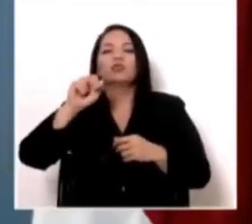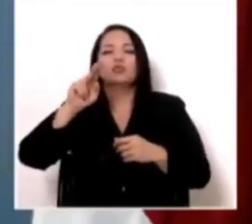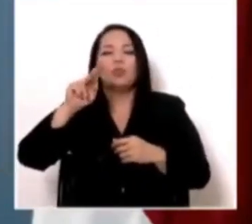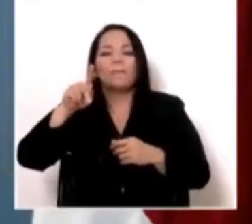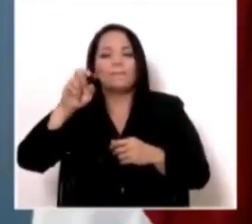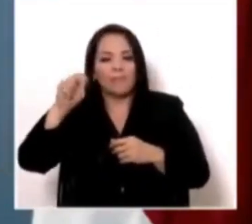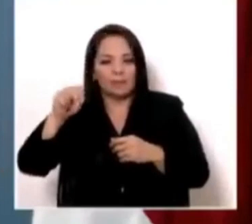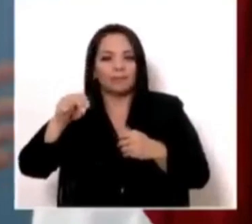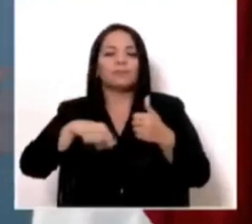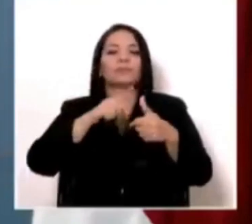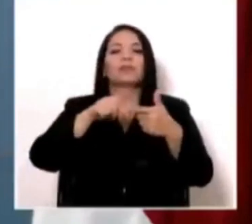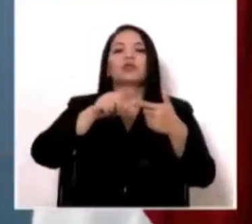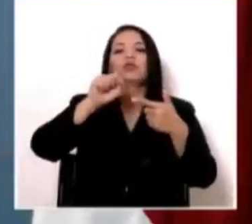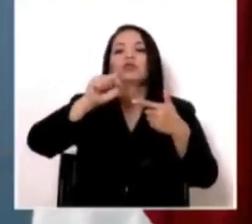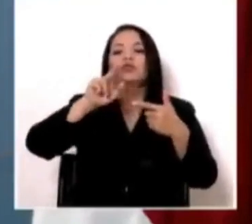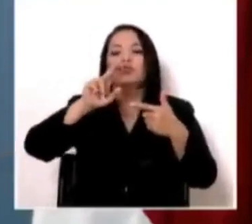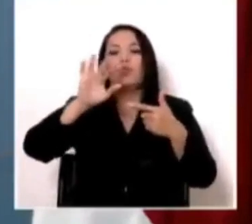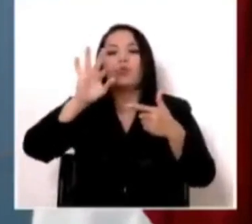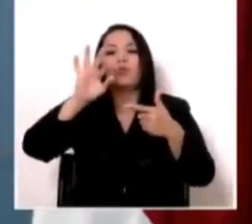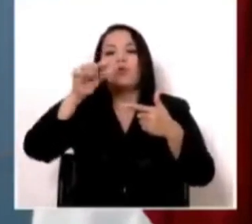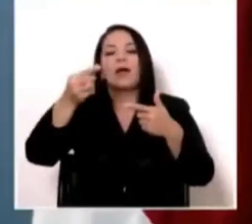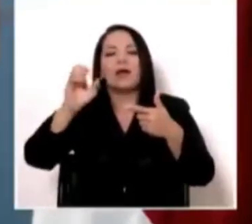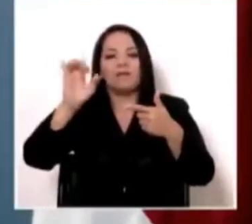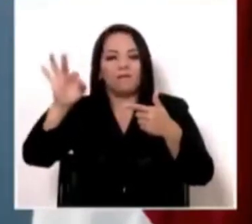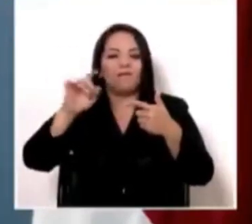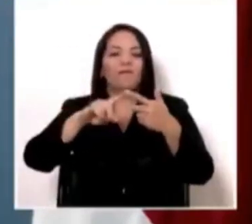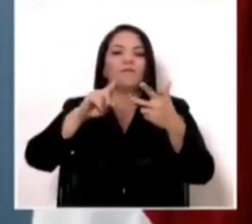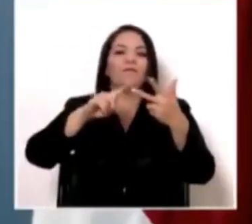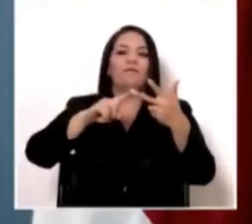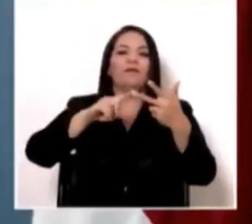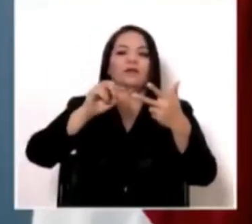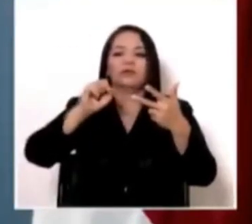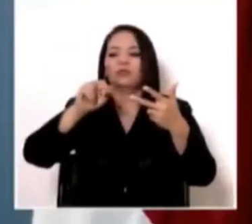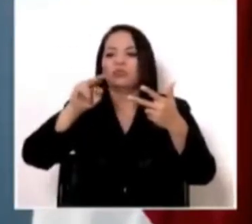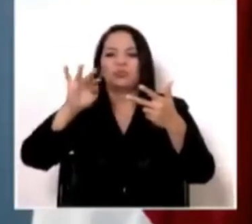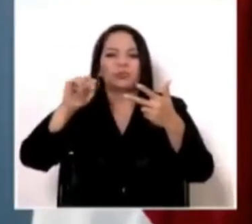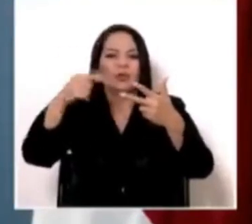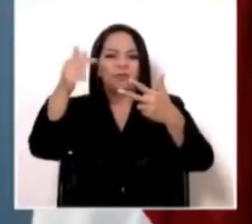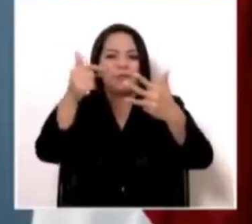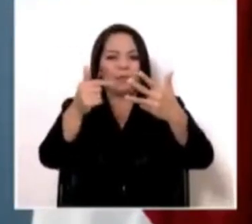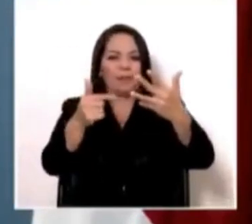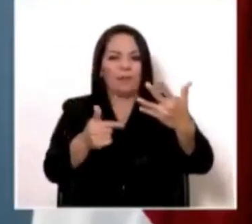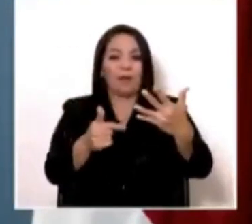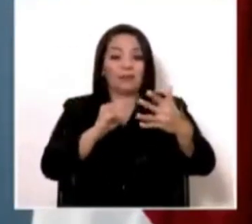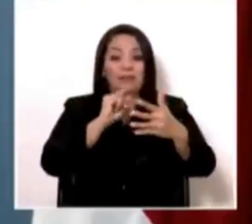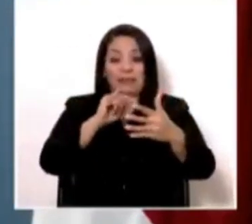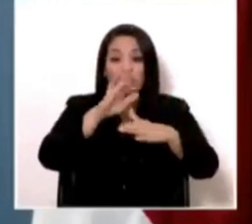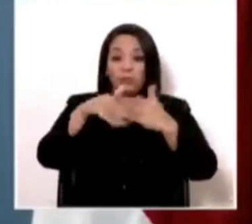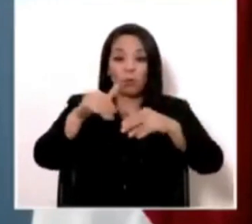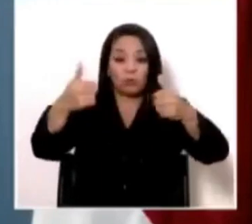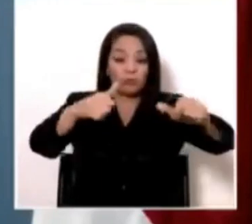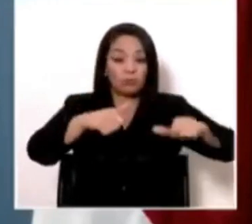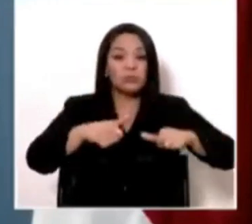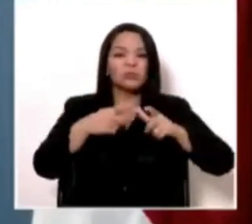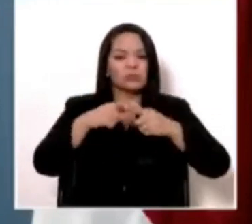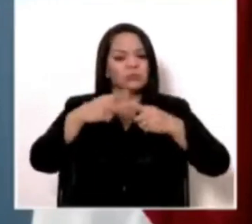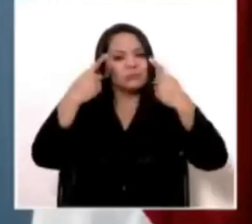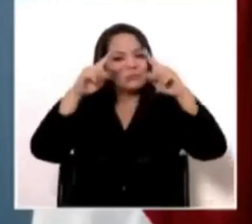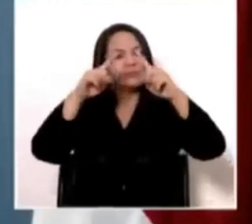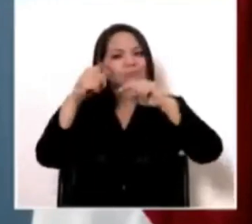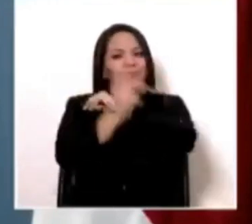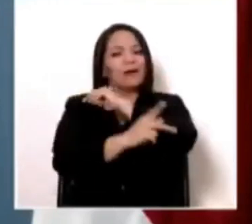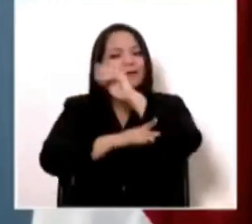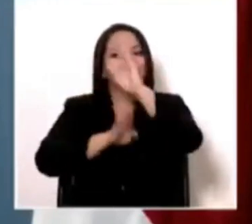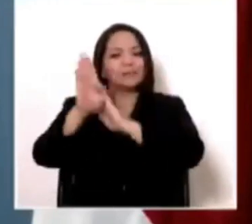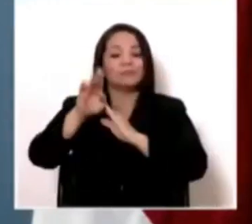su TEL, el su esto y el su aquello, nos ponemos de acuerdo y podemos sacar a este país adelante. Y esa es la